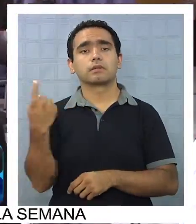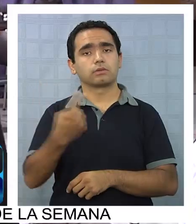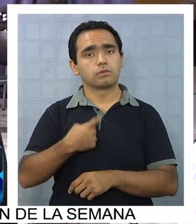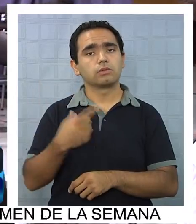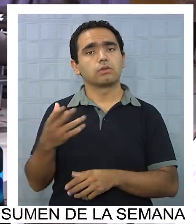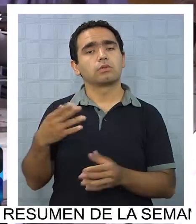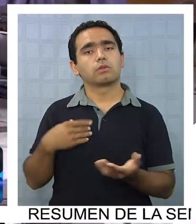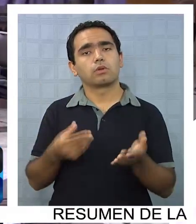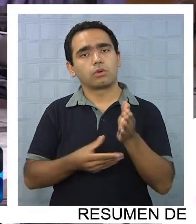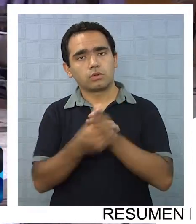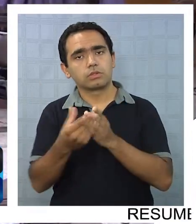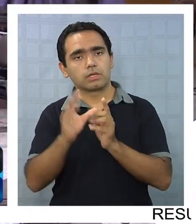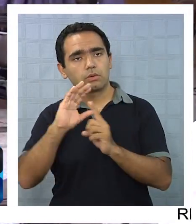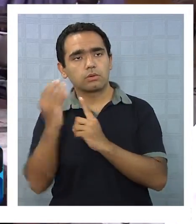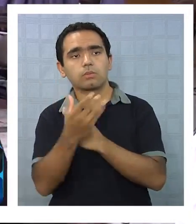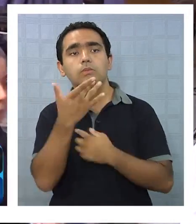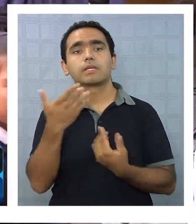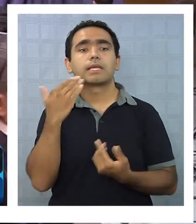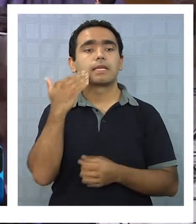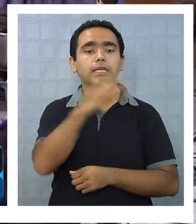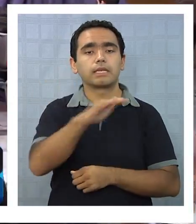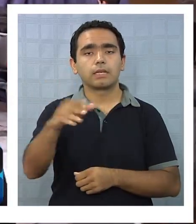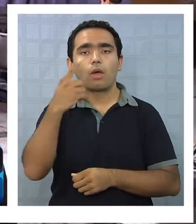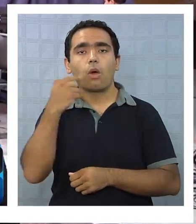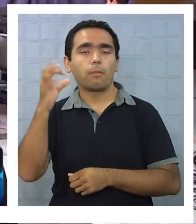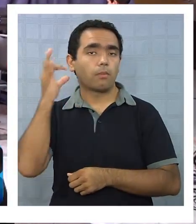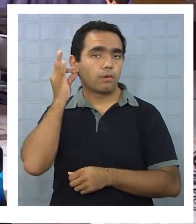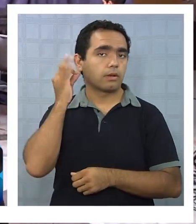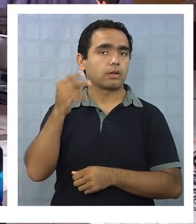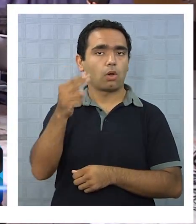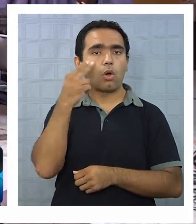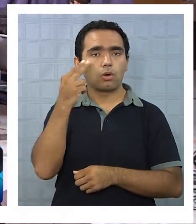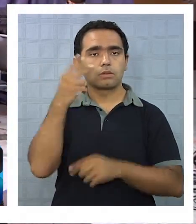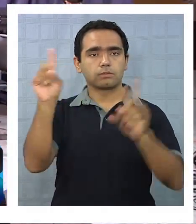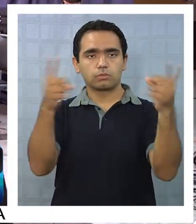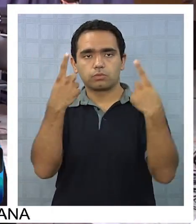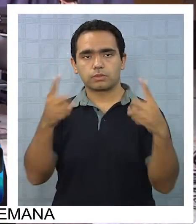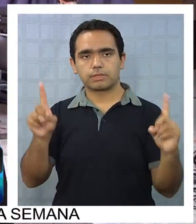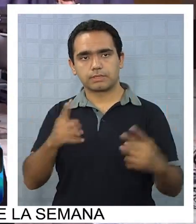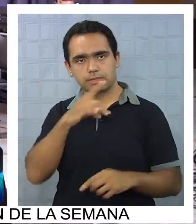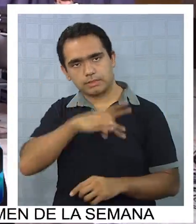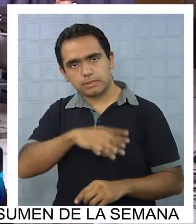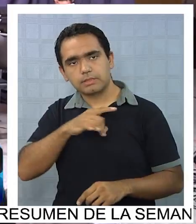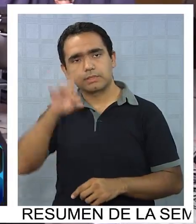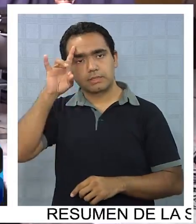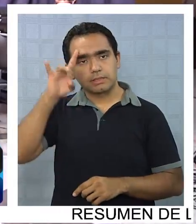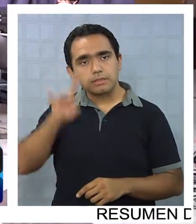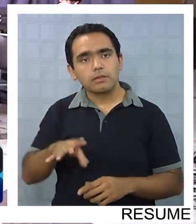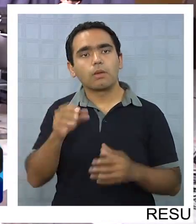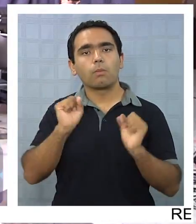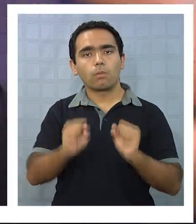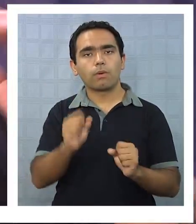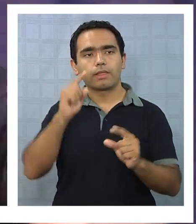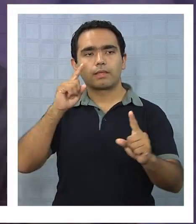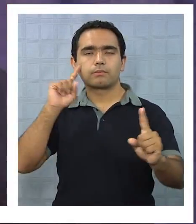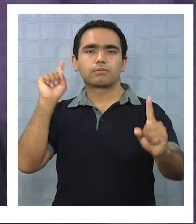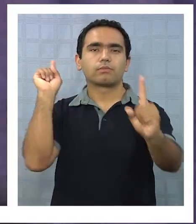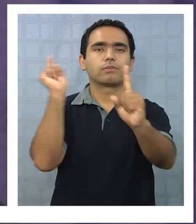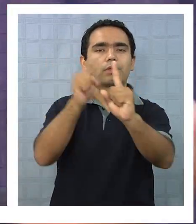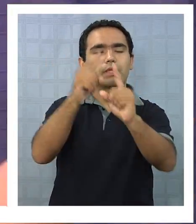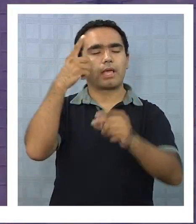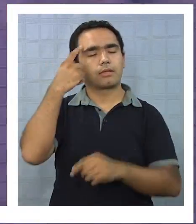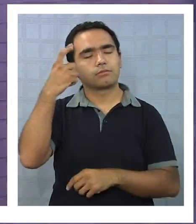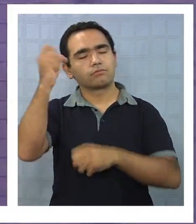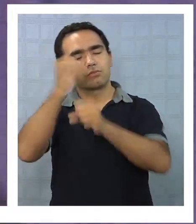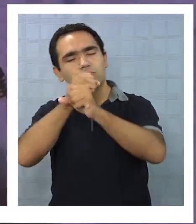lo que busca es que los niños, niñas, conozcan la realidad de la música chilena, sepan que pueden proyectar sus sueños a través de la